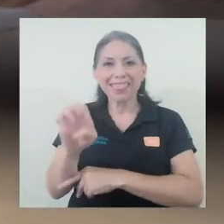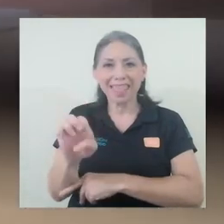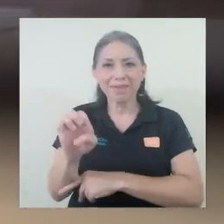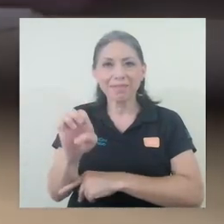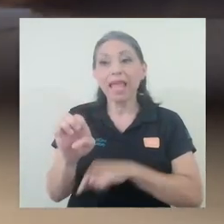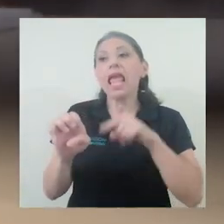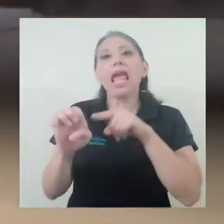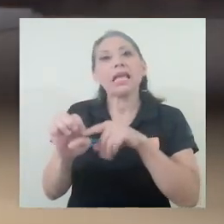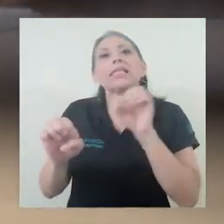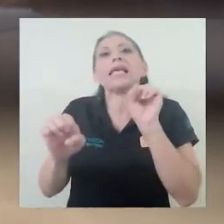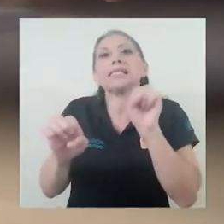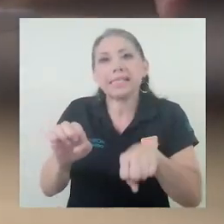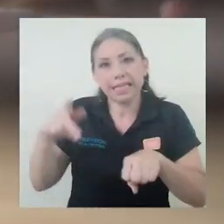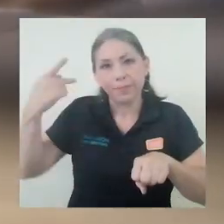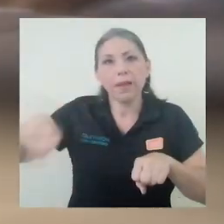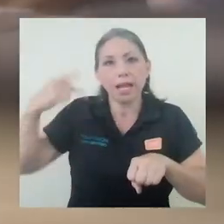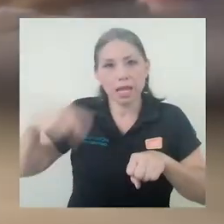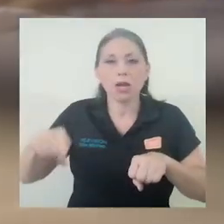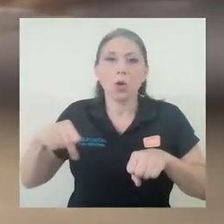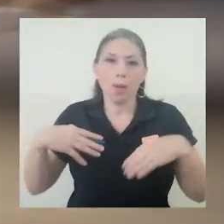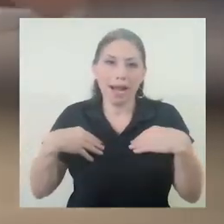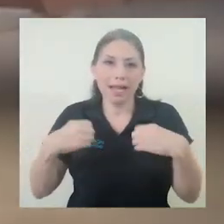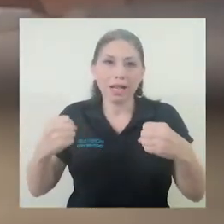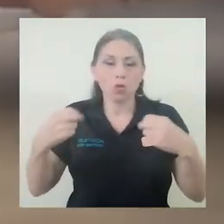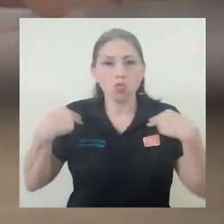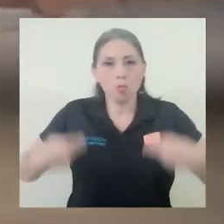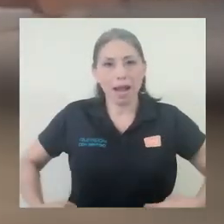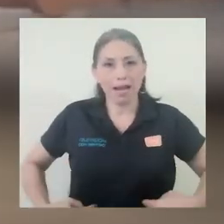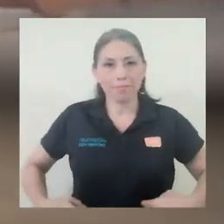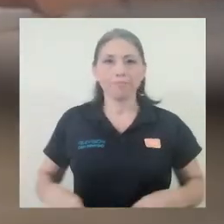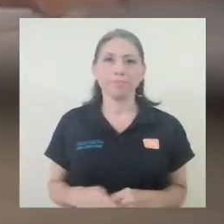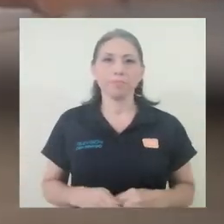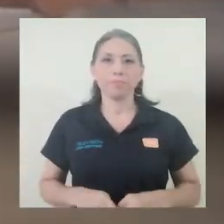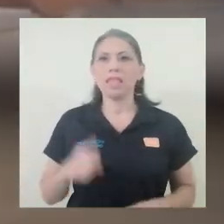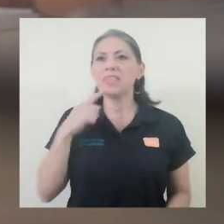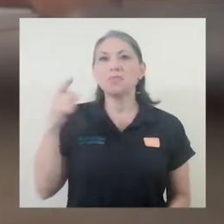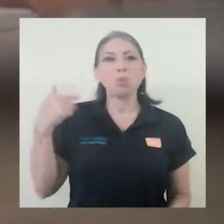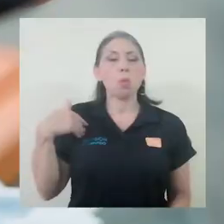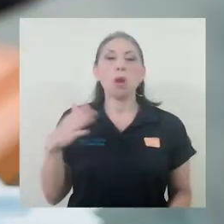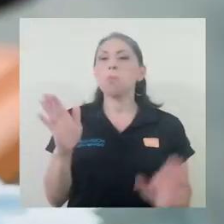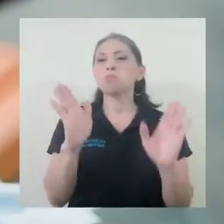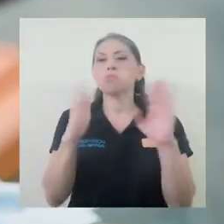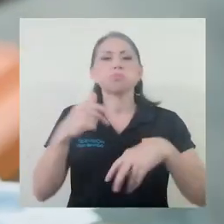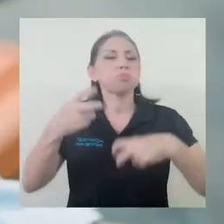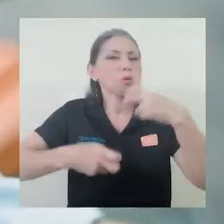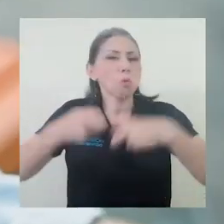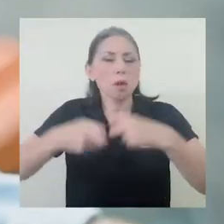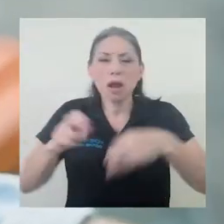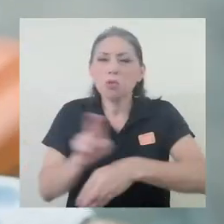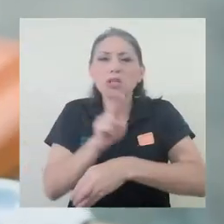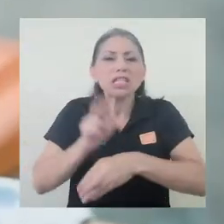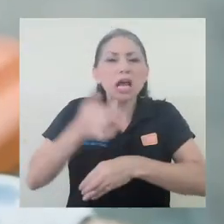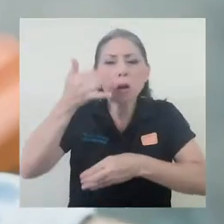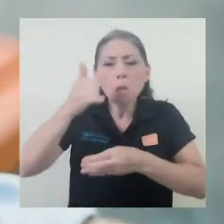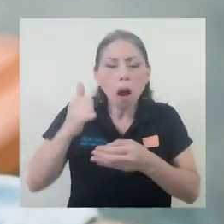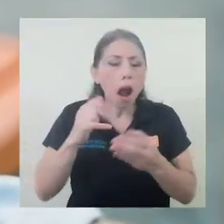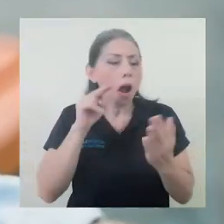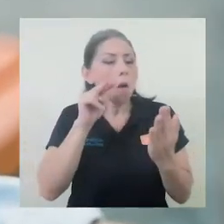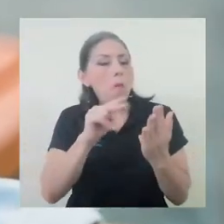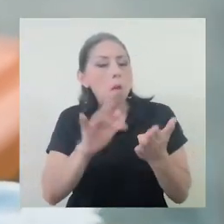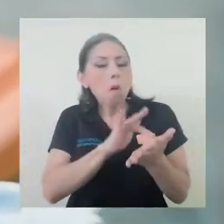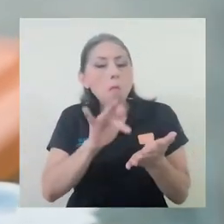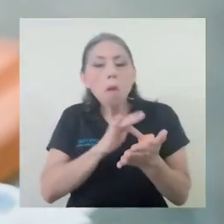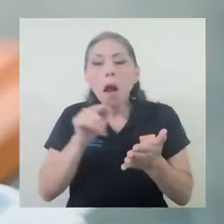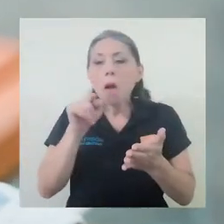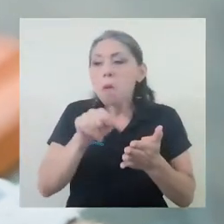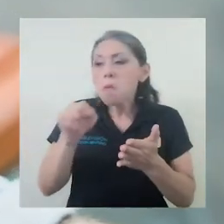sí es un peligro para la salud humana. No hay ningún problema en utilizar estos dispositivos. De